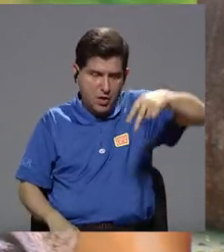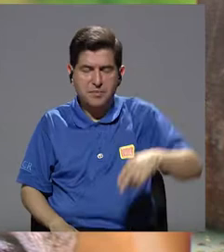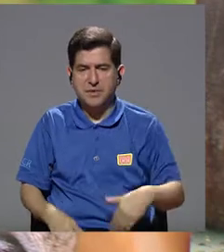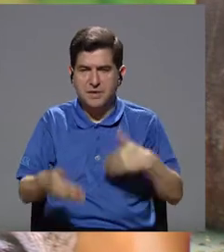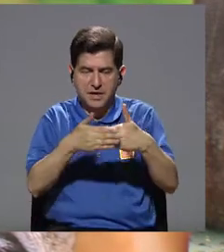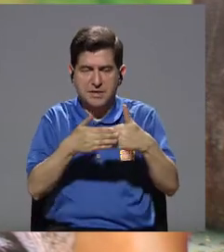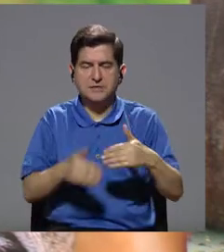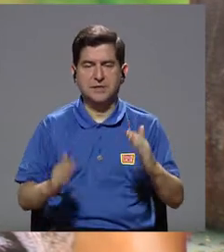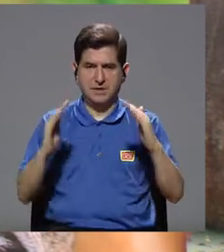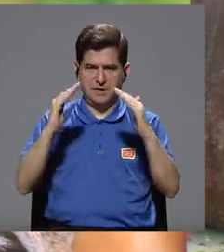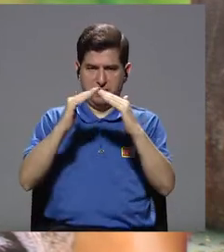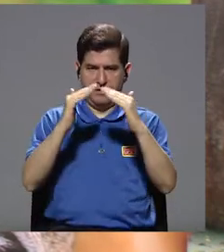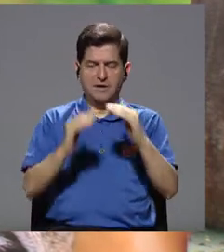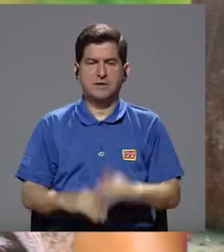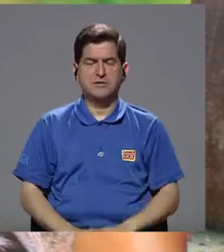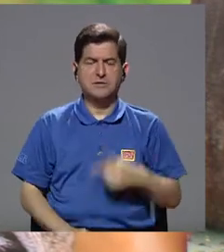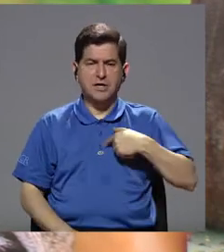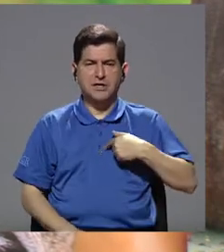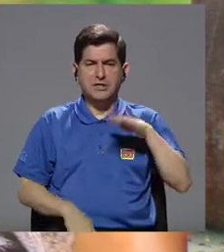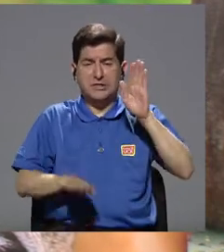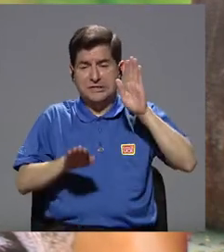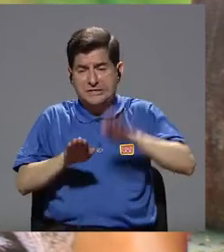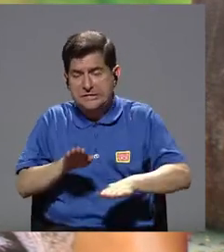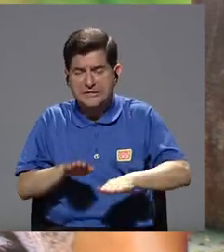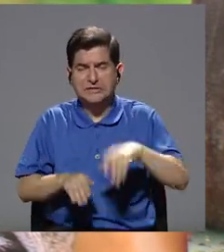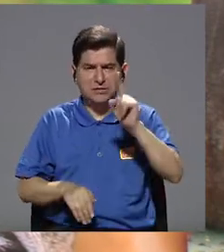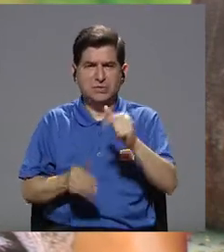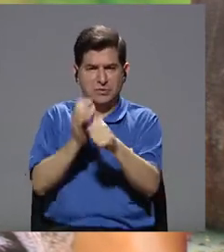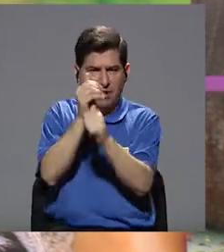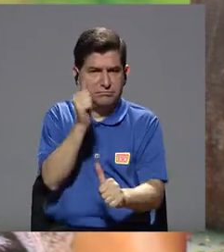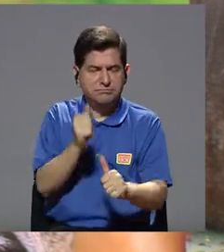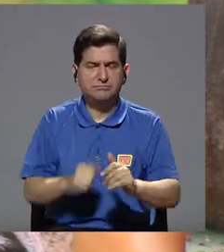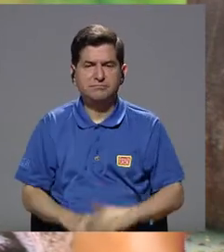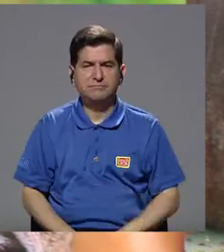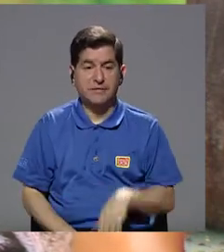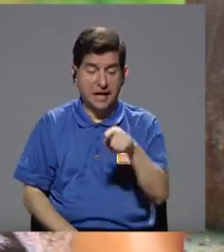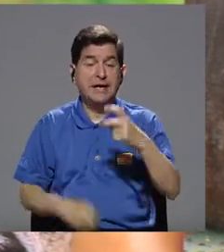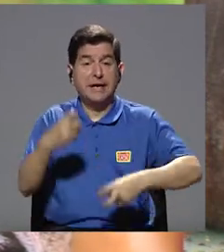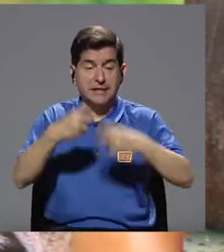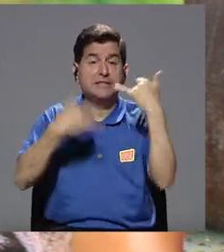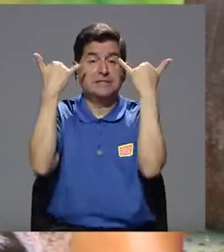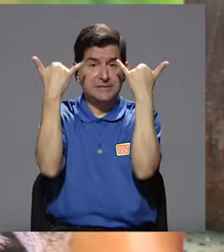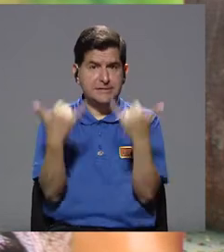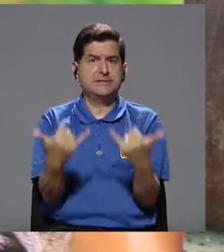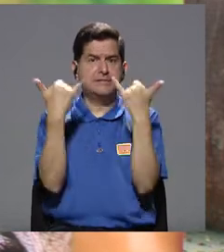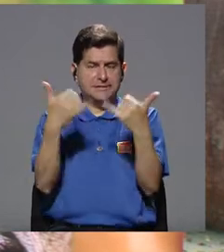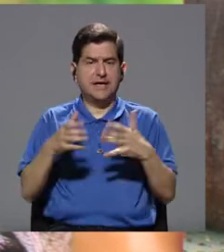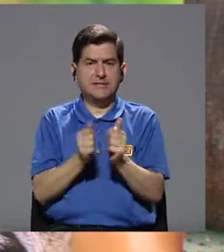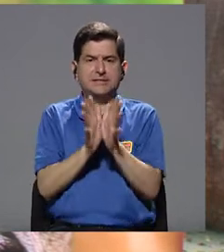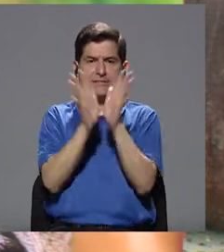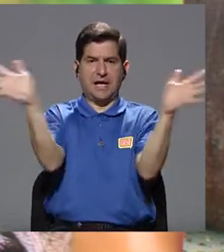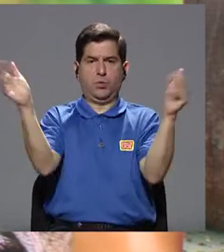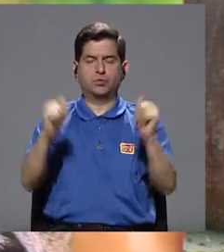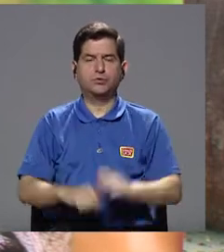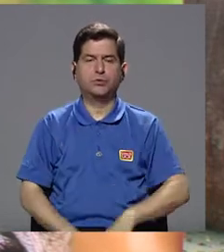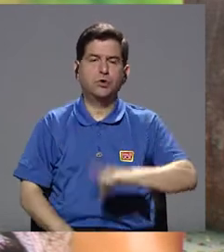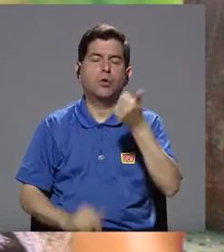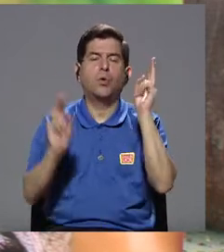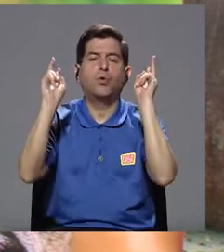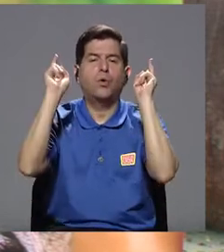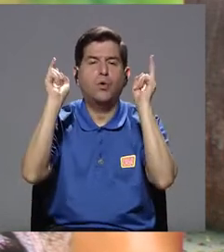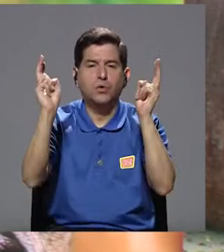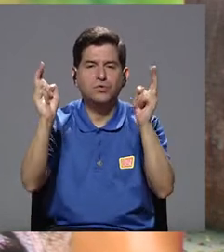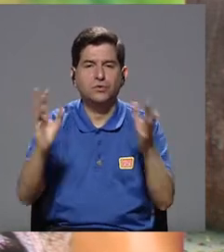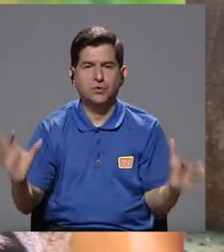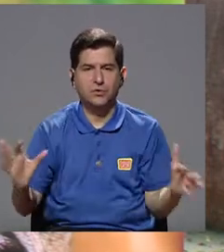acera de mi vecindario y pues pisar una excreta del animal, entonces ahí estamos hablando pues de un problema ya de salud pública. El otro tema